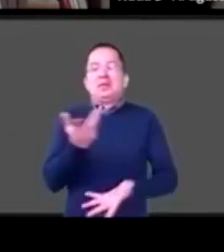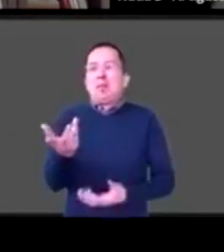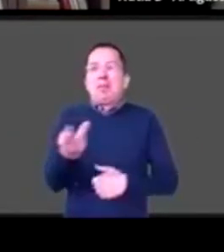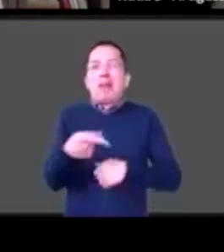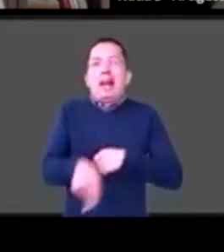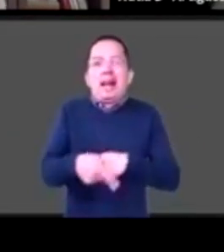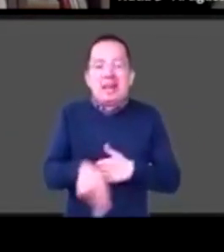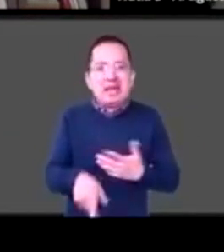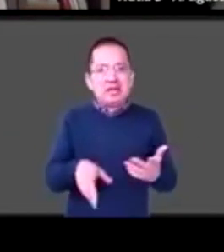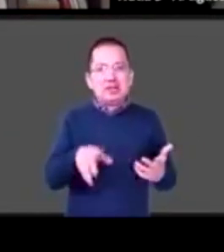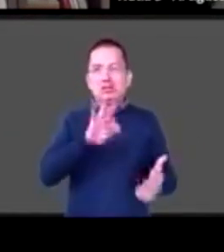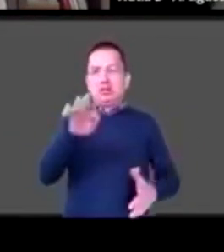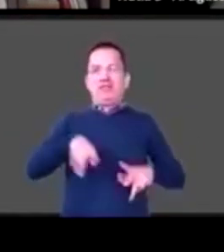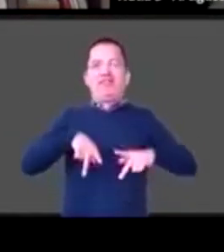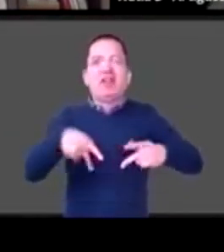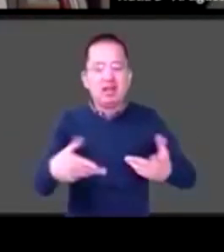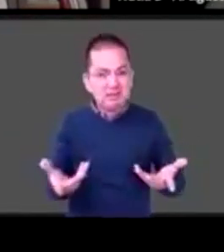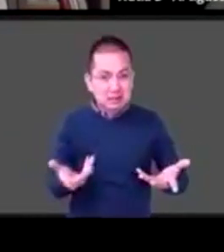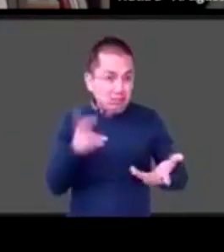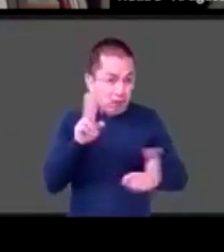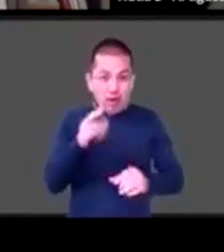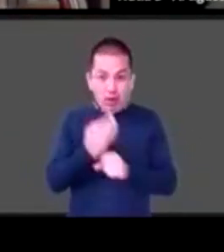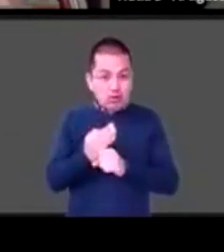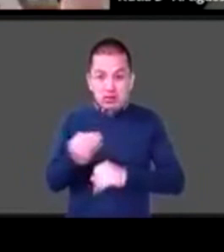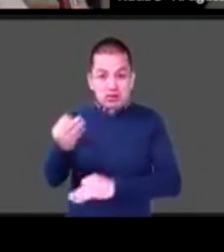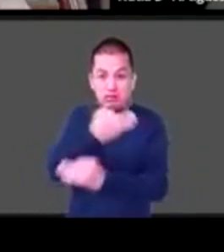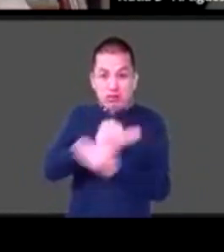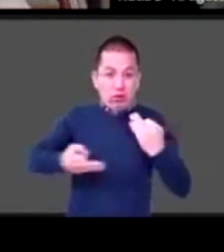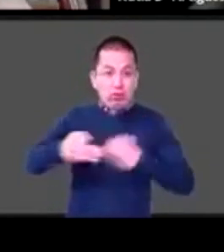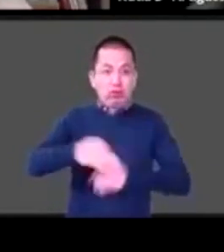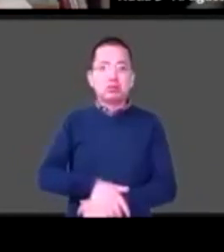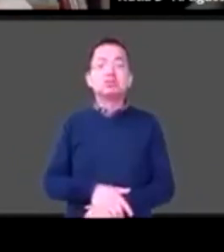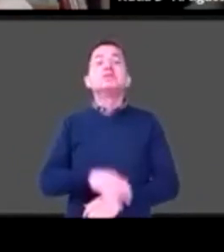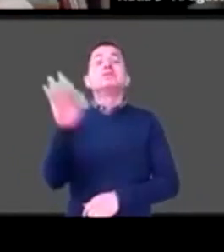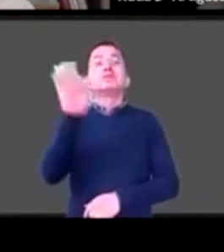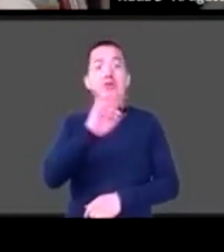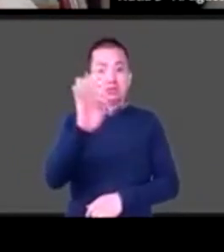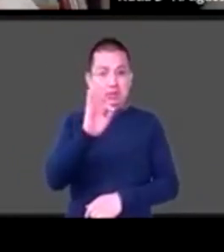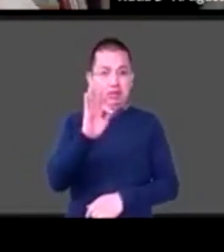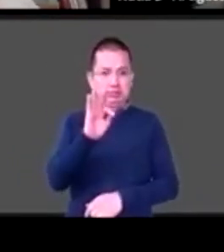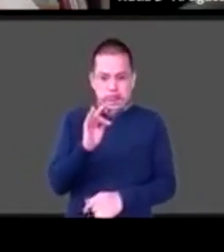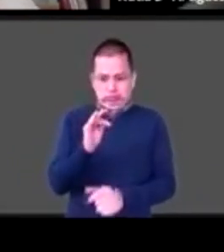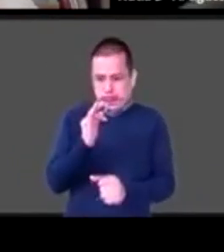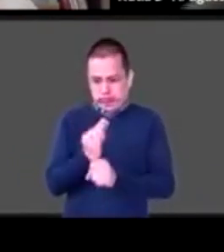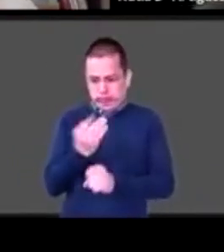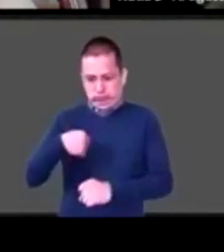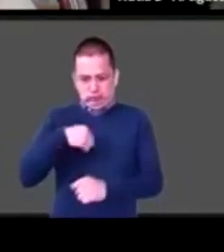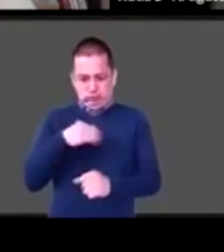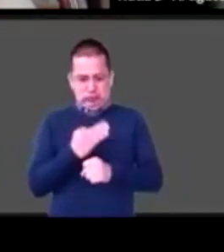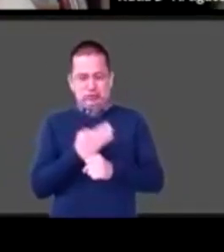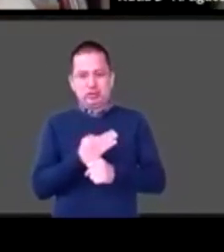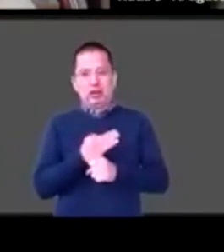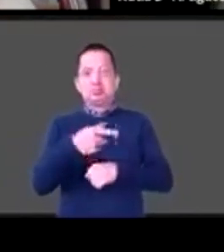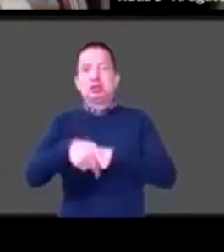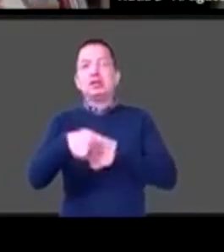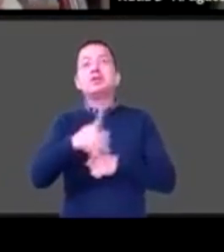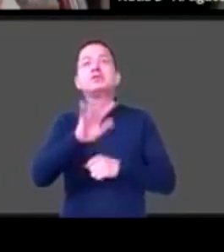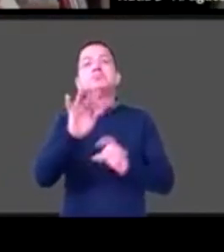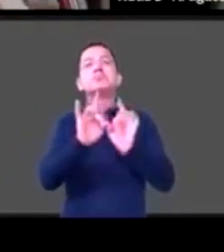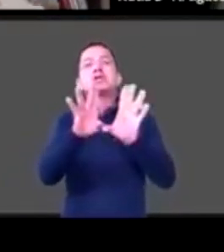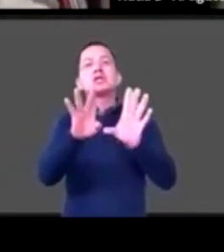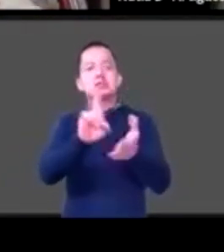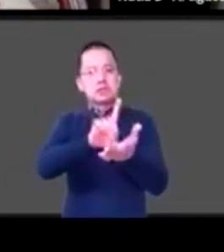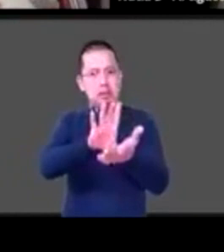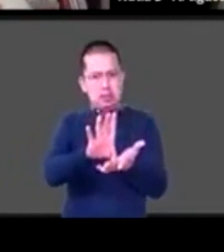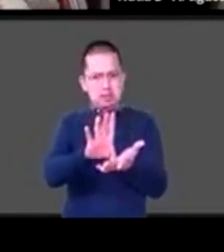vulnerables y también quizás me atrevo a decir con una discapacidad temporal o permanente entonces yo creo que es el